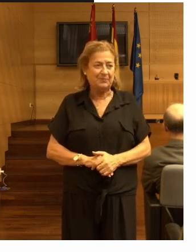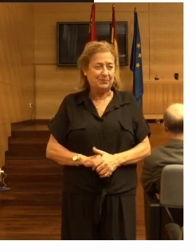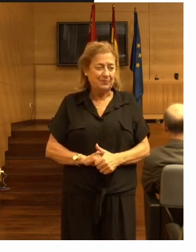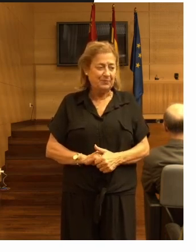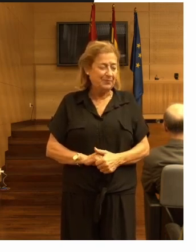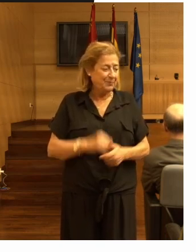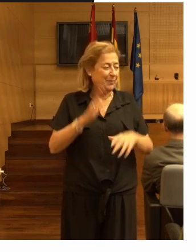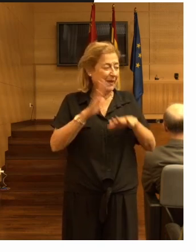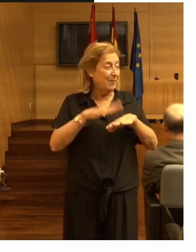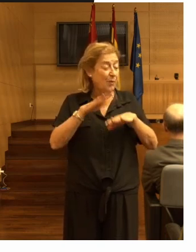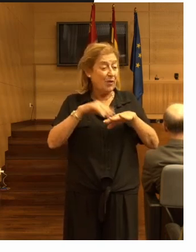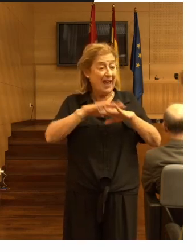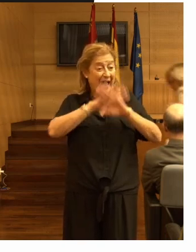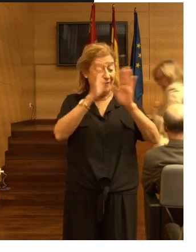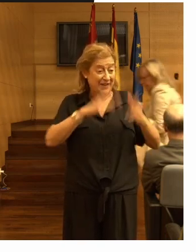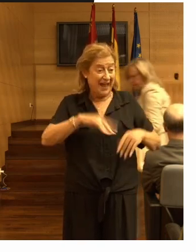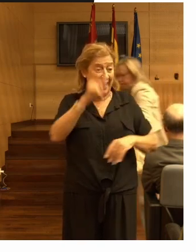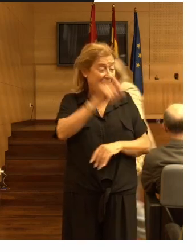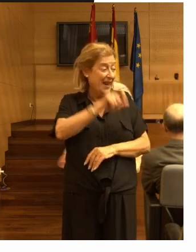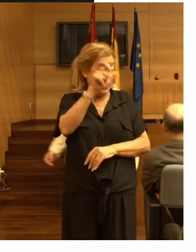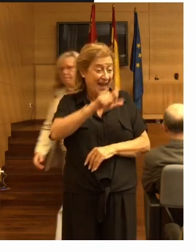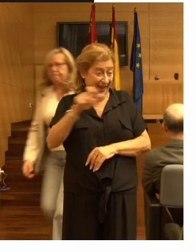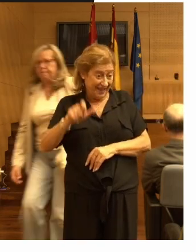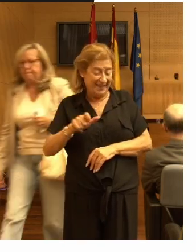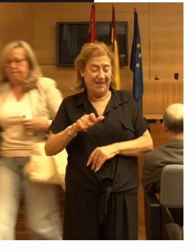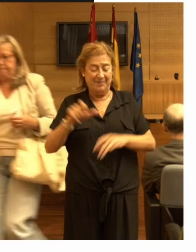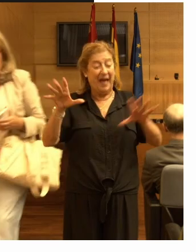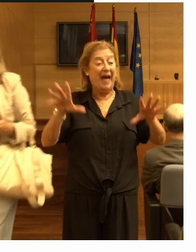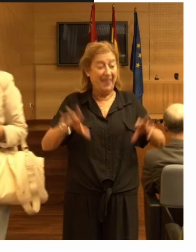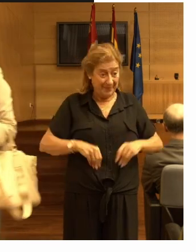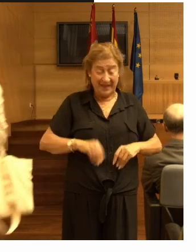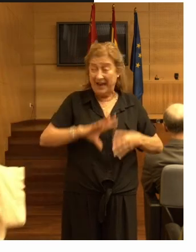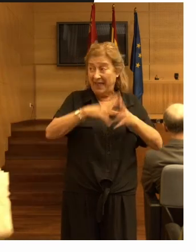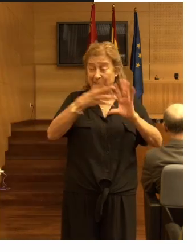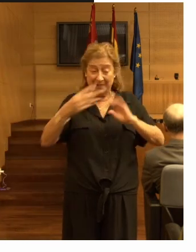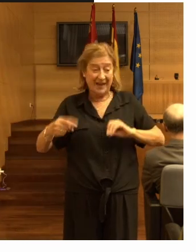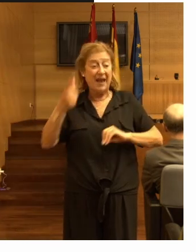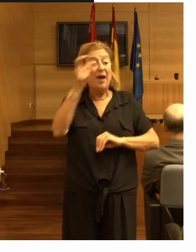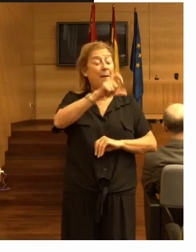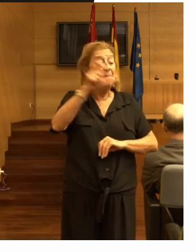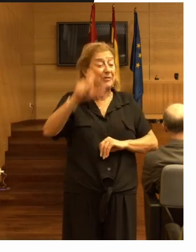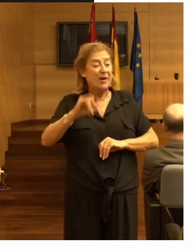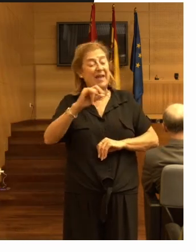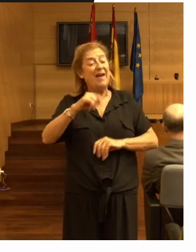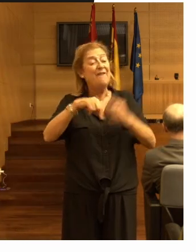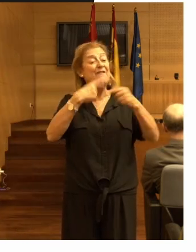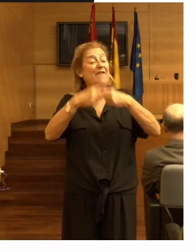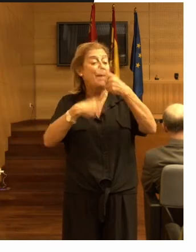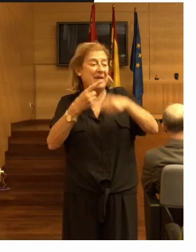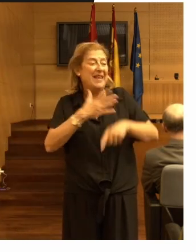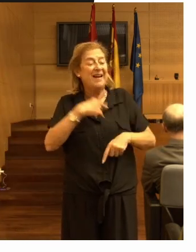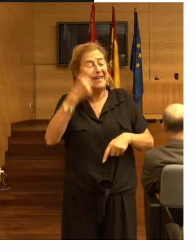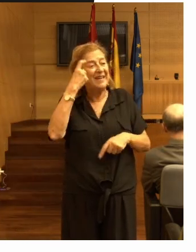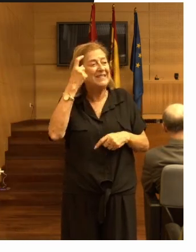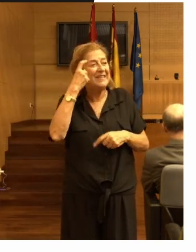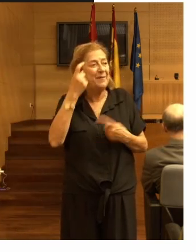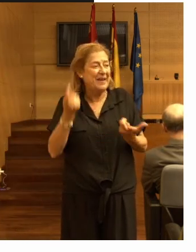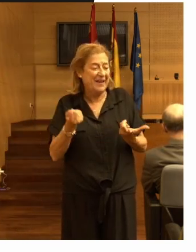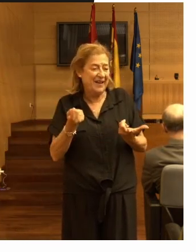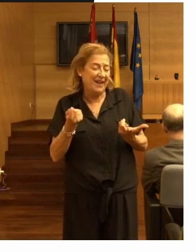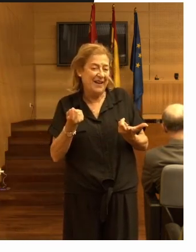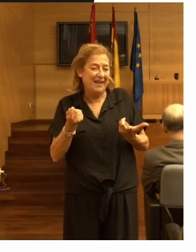porque al final la gente lo va adoptando el personal y la familia la familia lo que quiere saber es qué